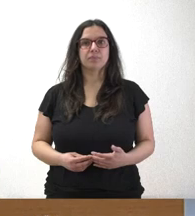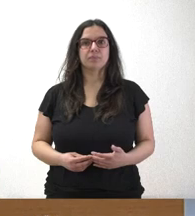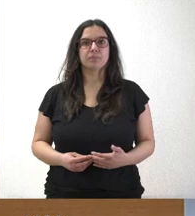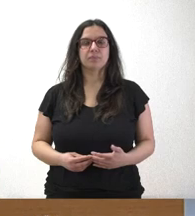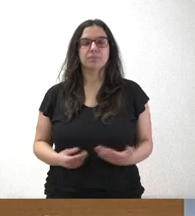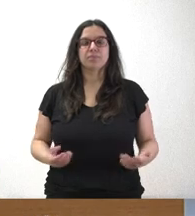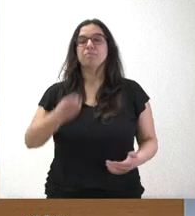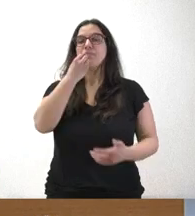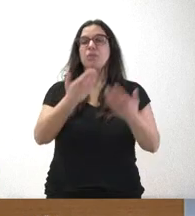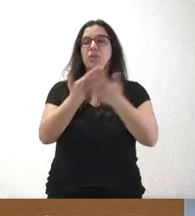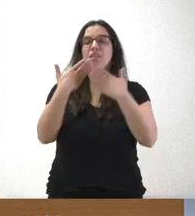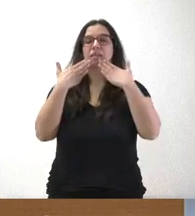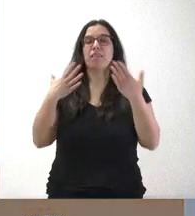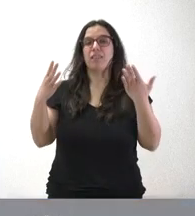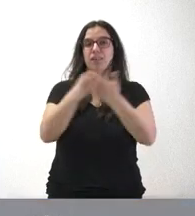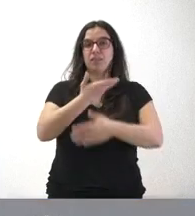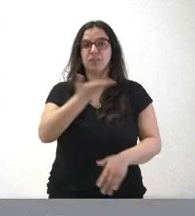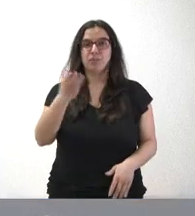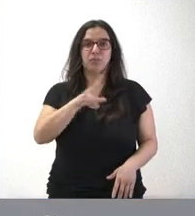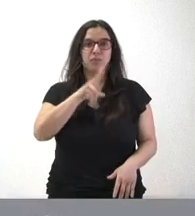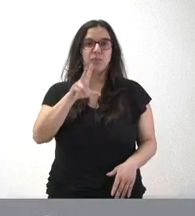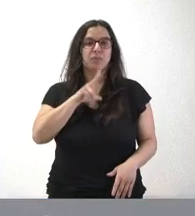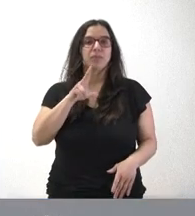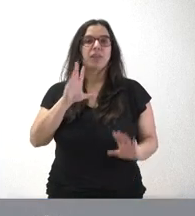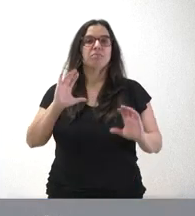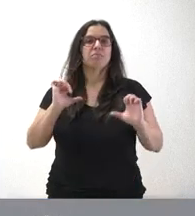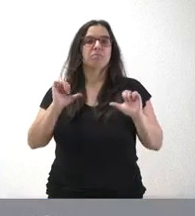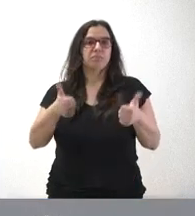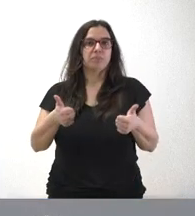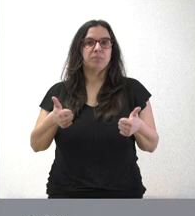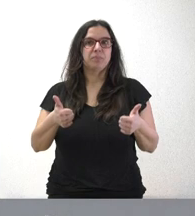Muy buenos días y muchas gracias a todos ustedes y comenzamos